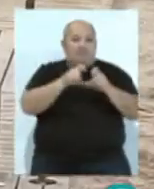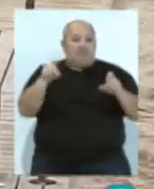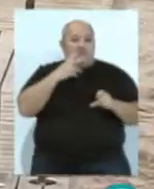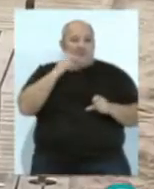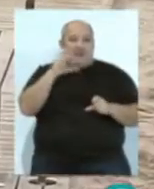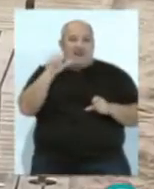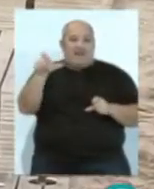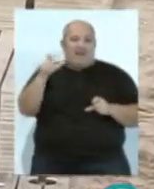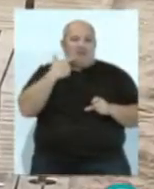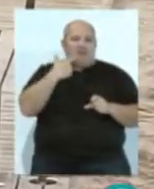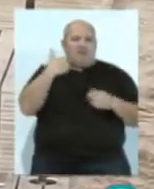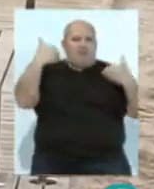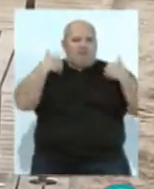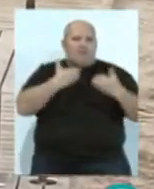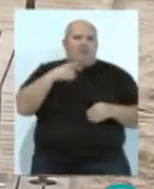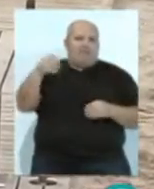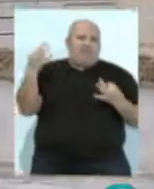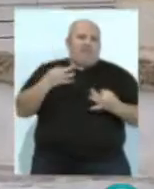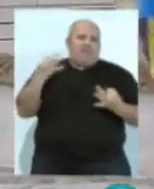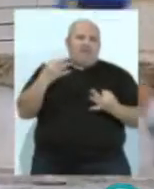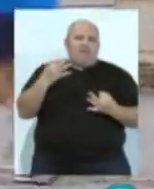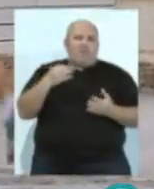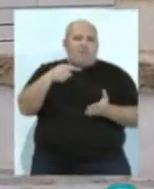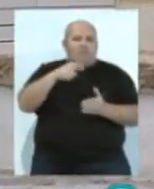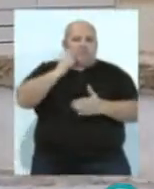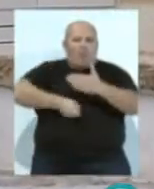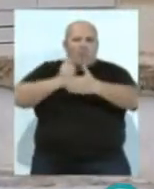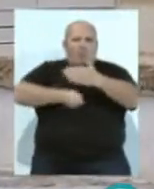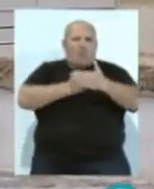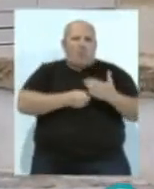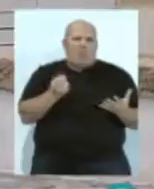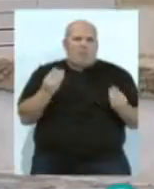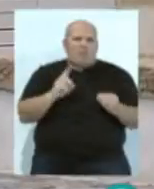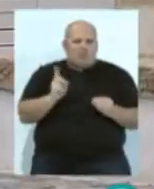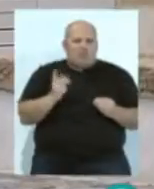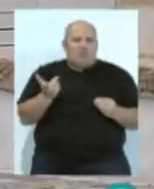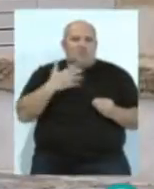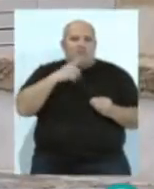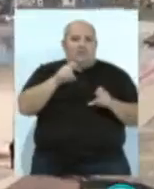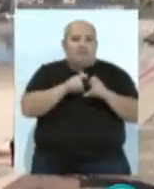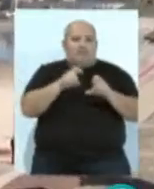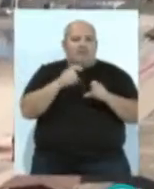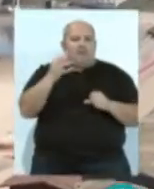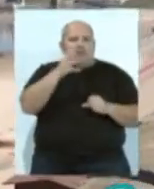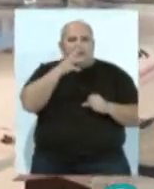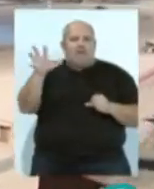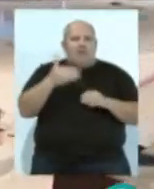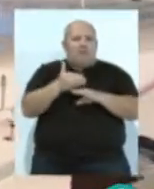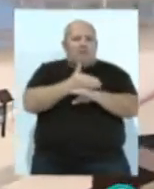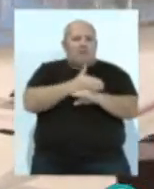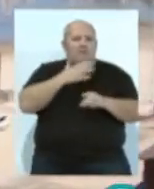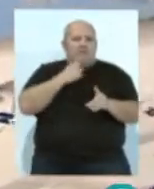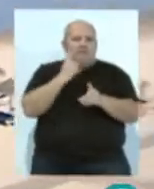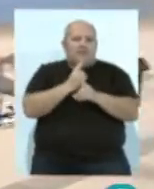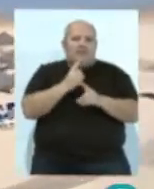sector han cuestionado la competencia del ayuntamiento en la imposición de sanciones a los chiringuitos. Según los empresarios, la denuncia presentada